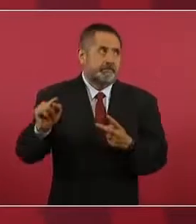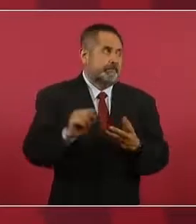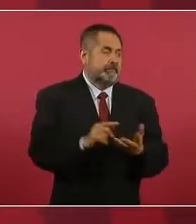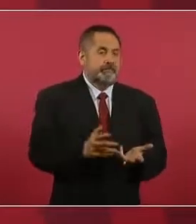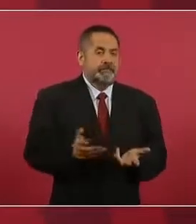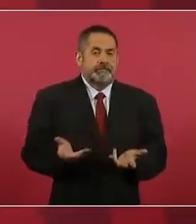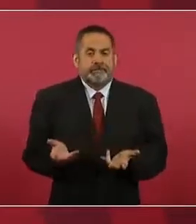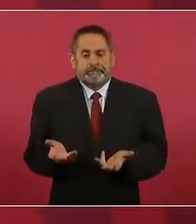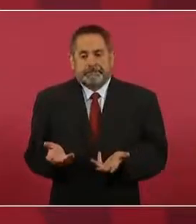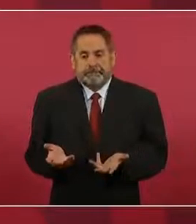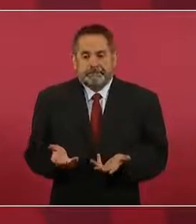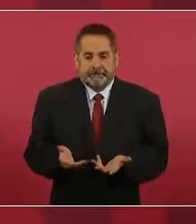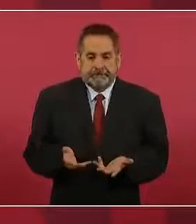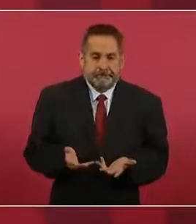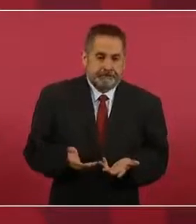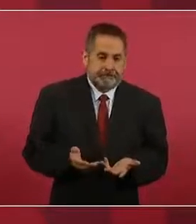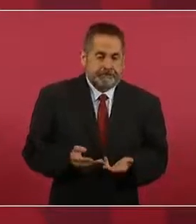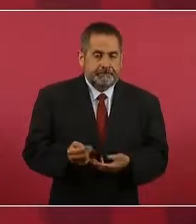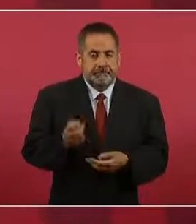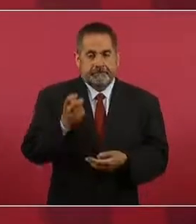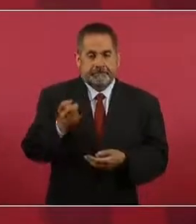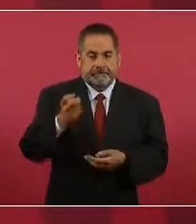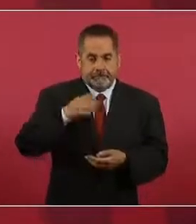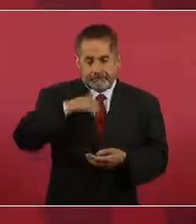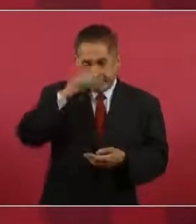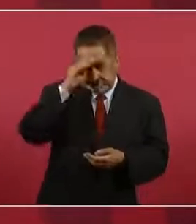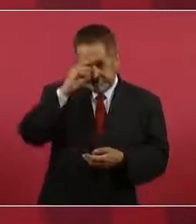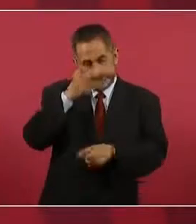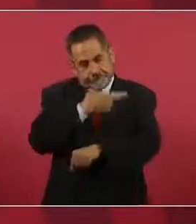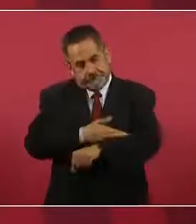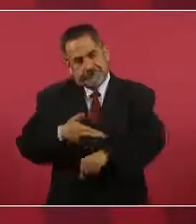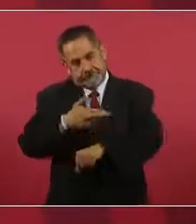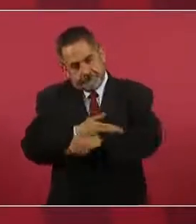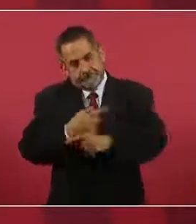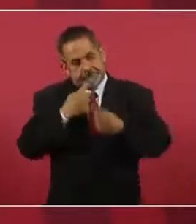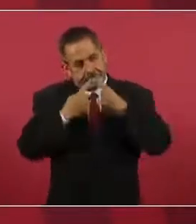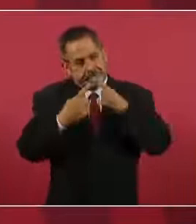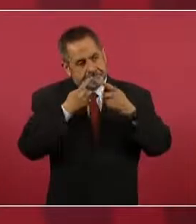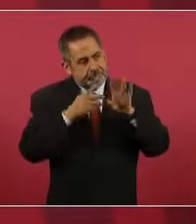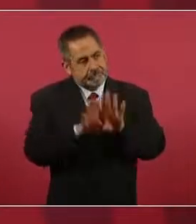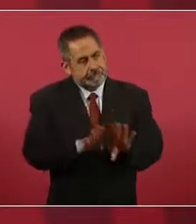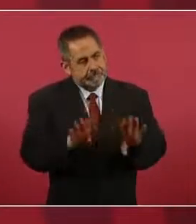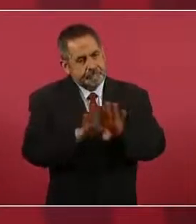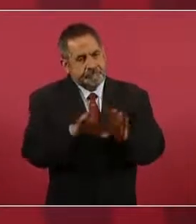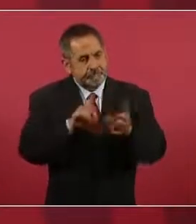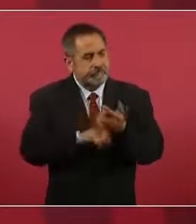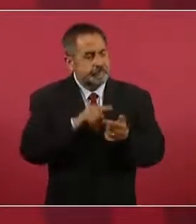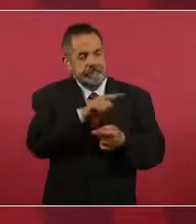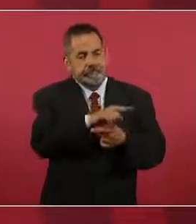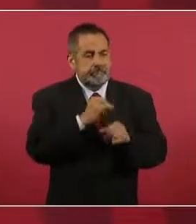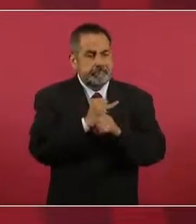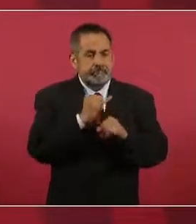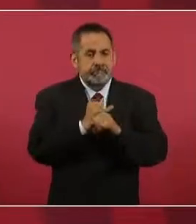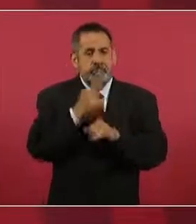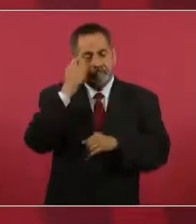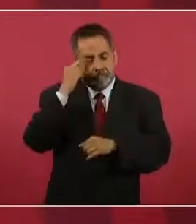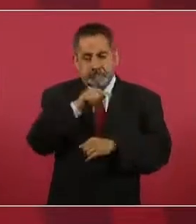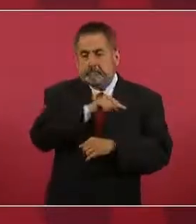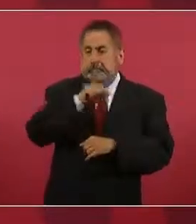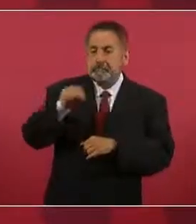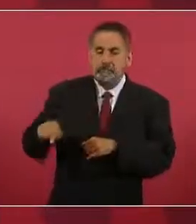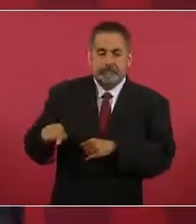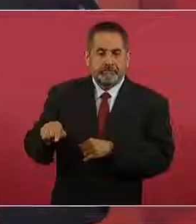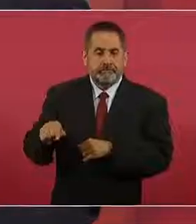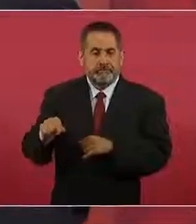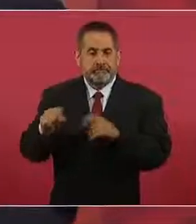Entonces, estamos resolviéndolo para que los cajeros de